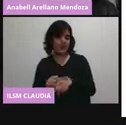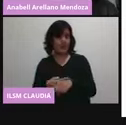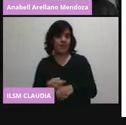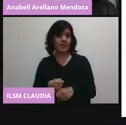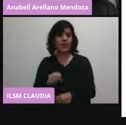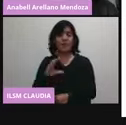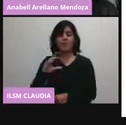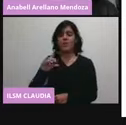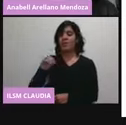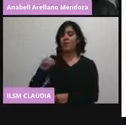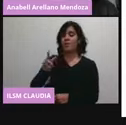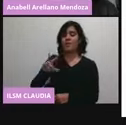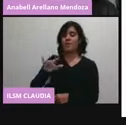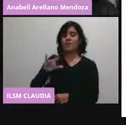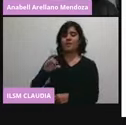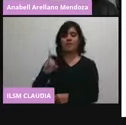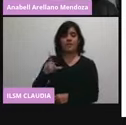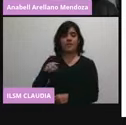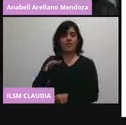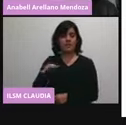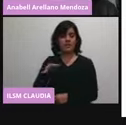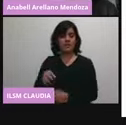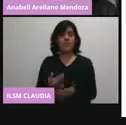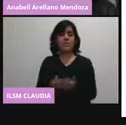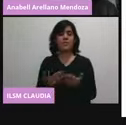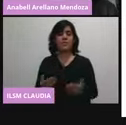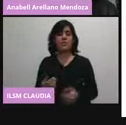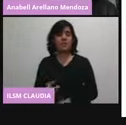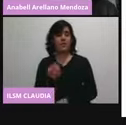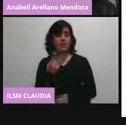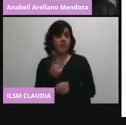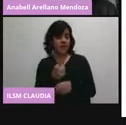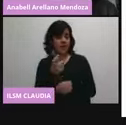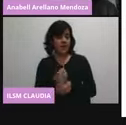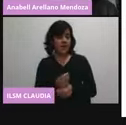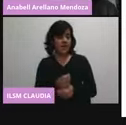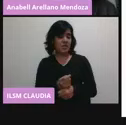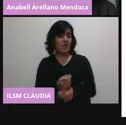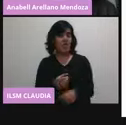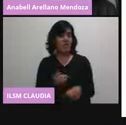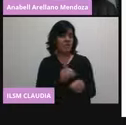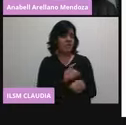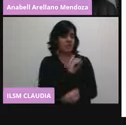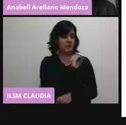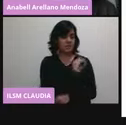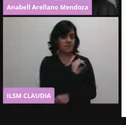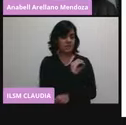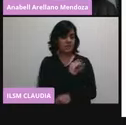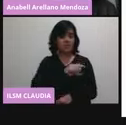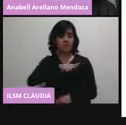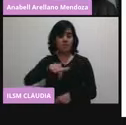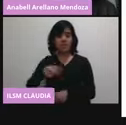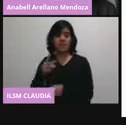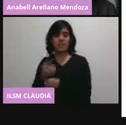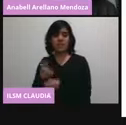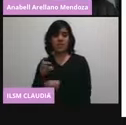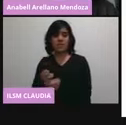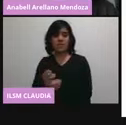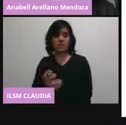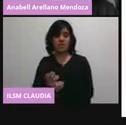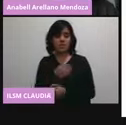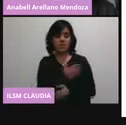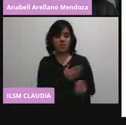La primera dosis es el día cero, por ejemplo, y la segunda dosis puede administrarse de 21 a 42